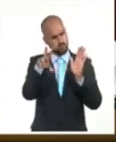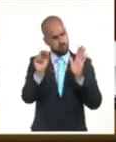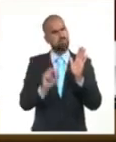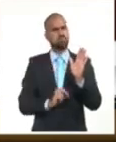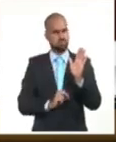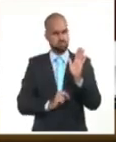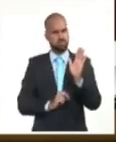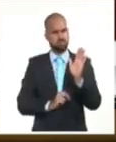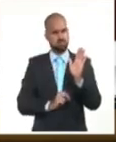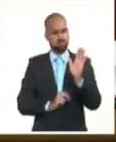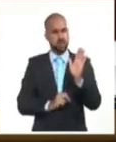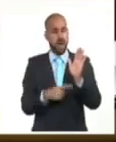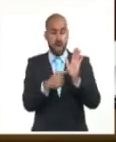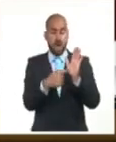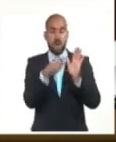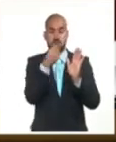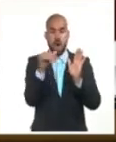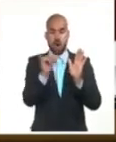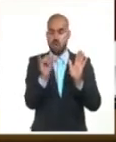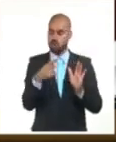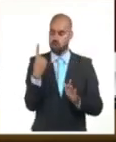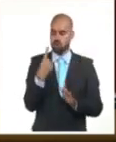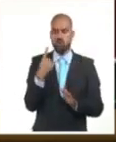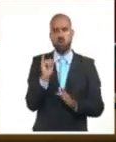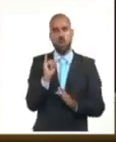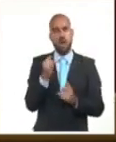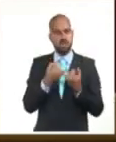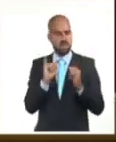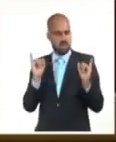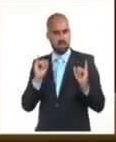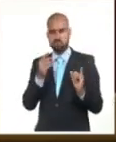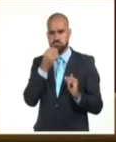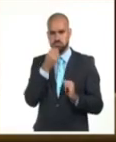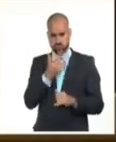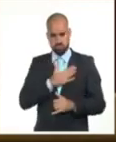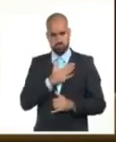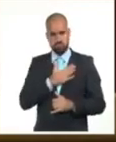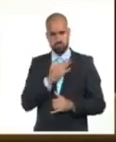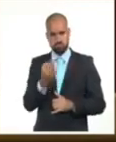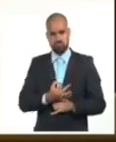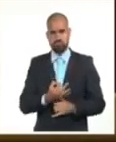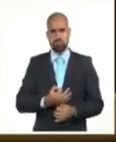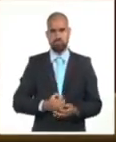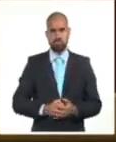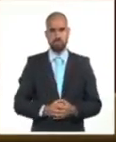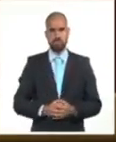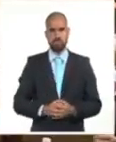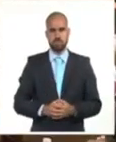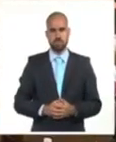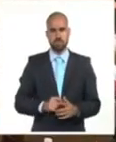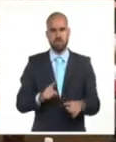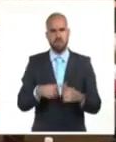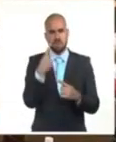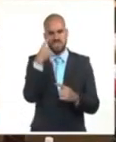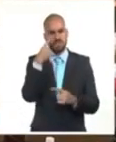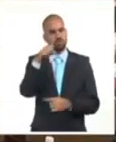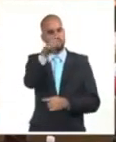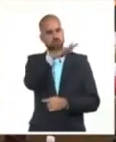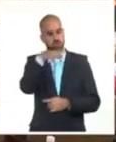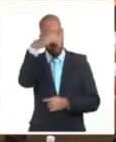que fortalece nuestra soberanía, porque constituye una expresión de la sociedad cubana